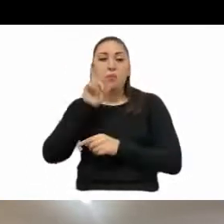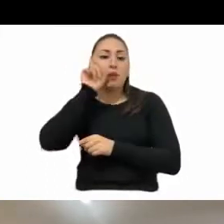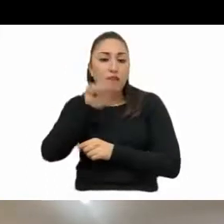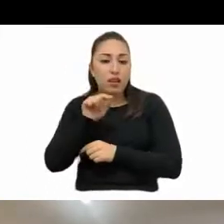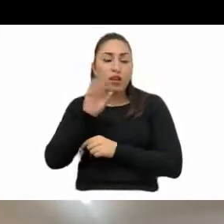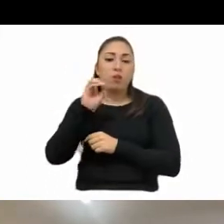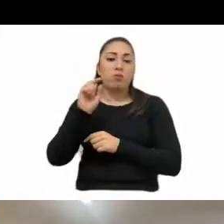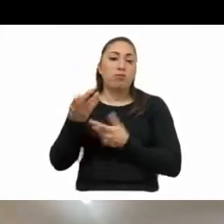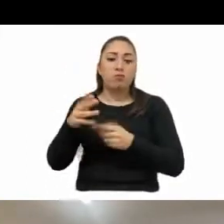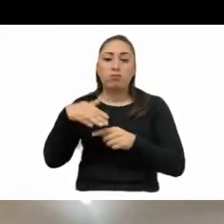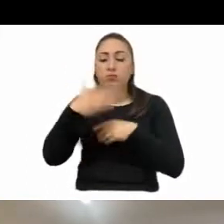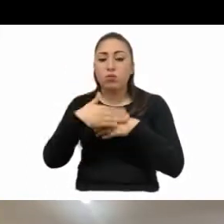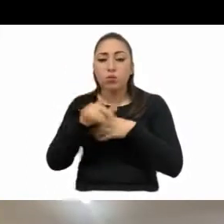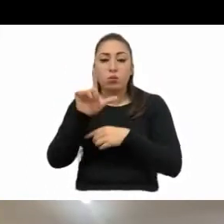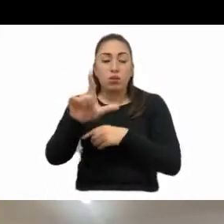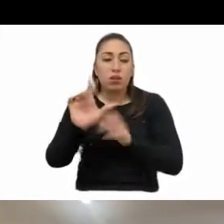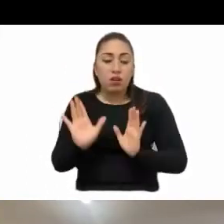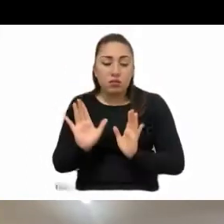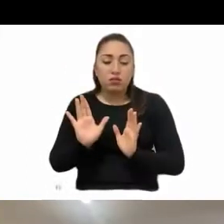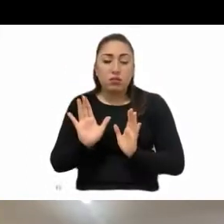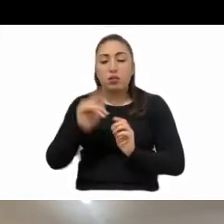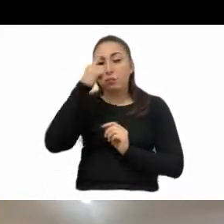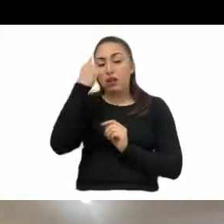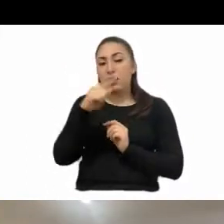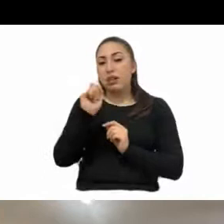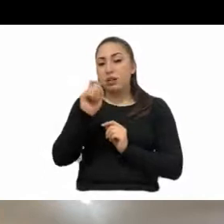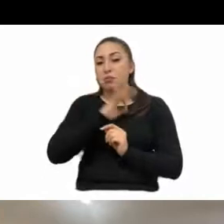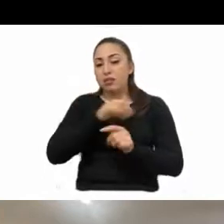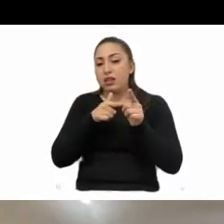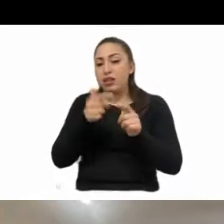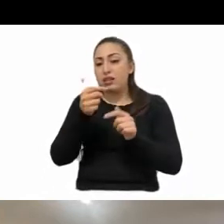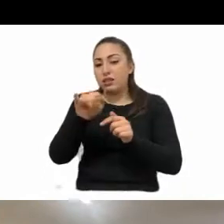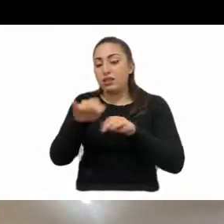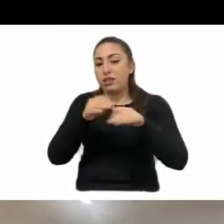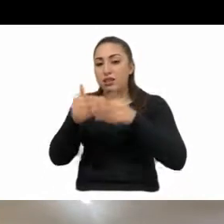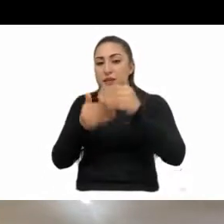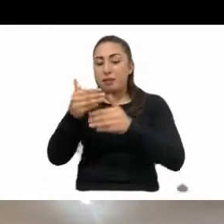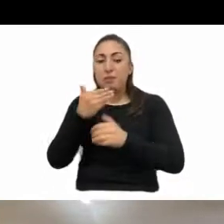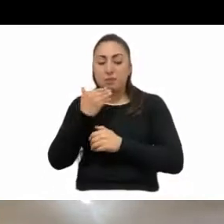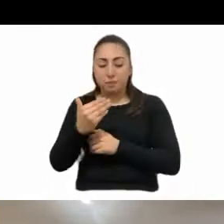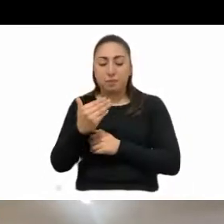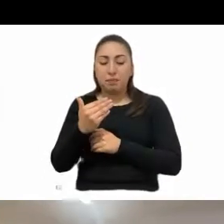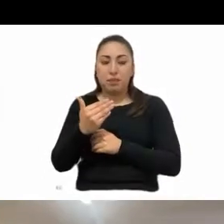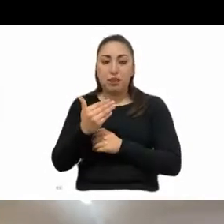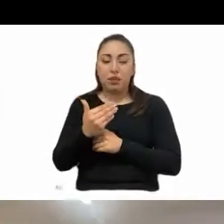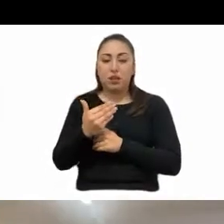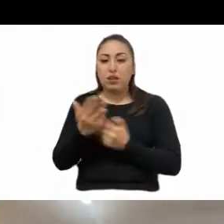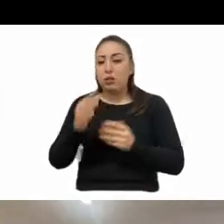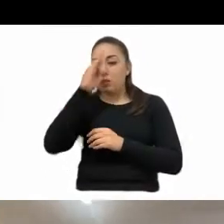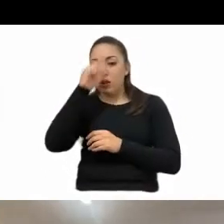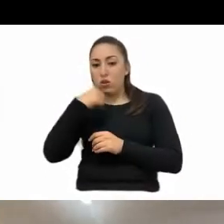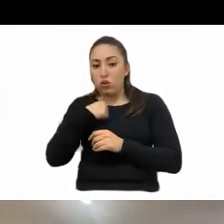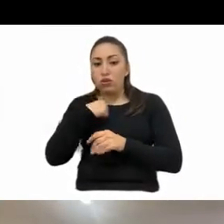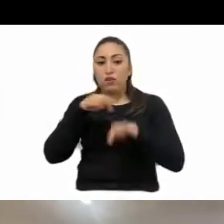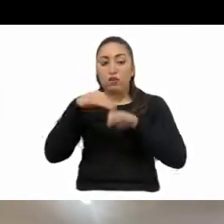el lunes a más tardar, para que esto avance y podamos continuar con los trabajos legislativos. Nosotros no queremos entorpecer, quiero,